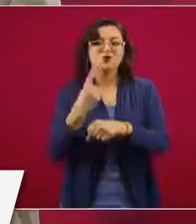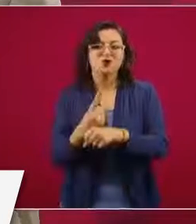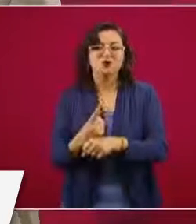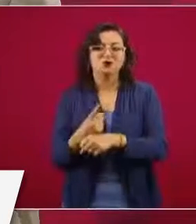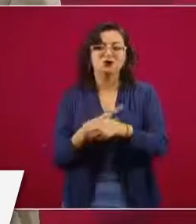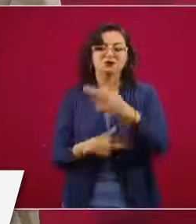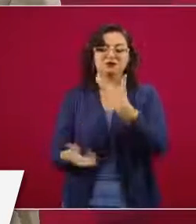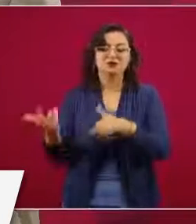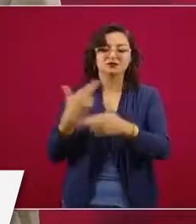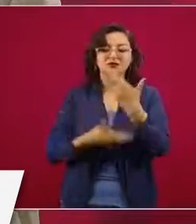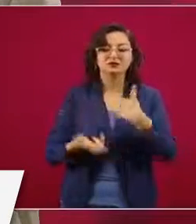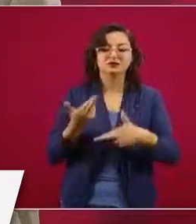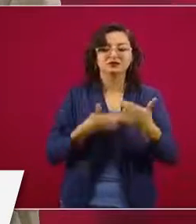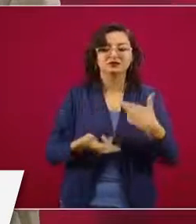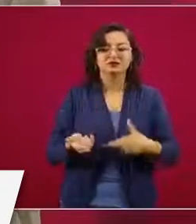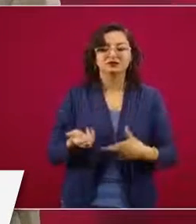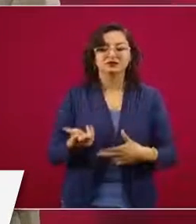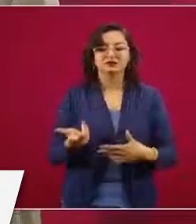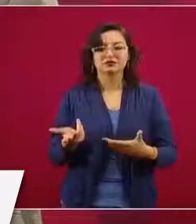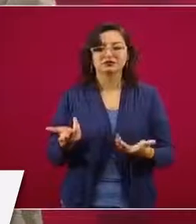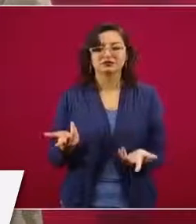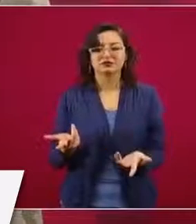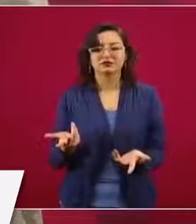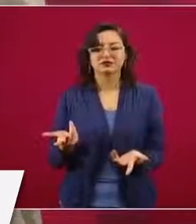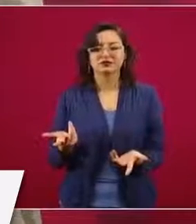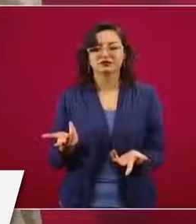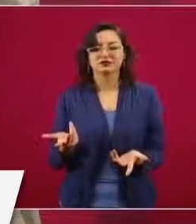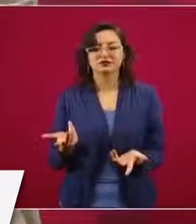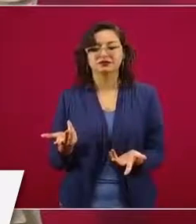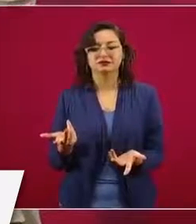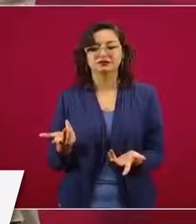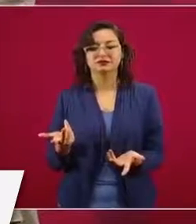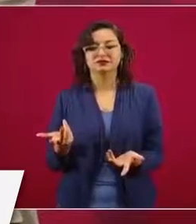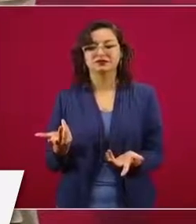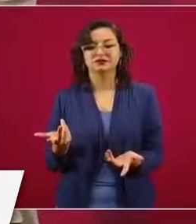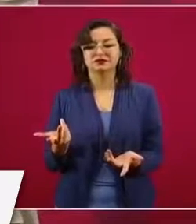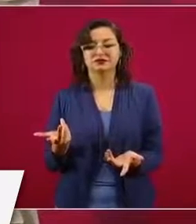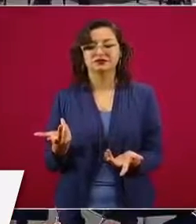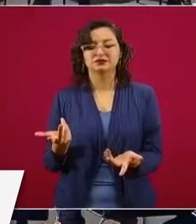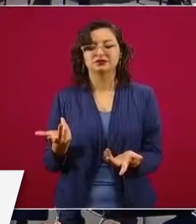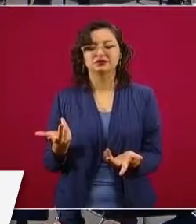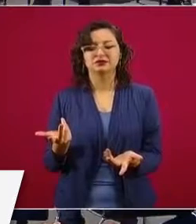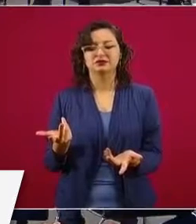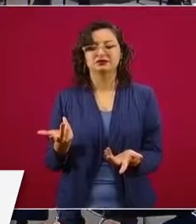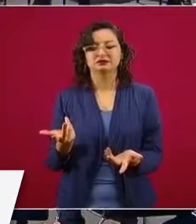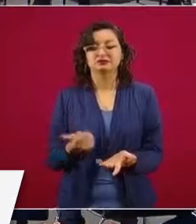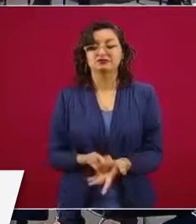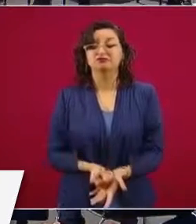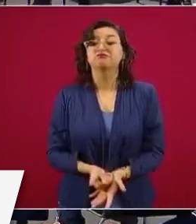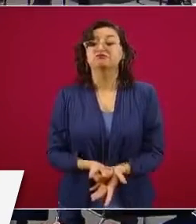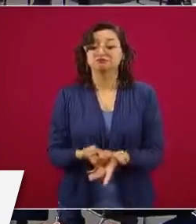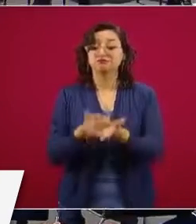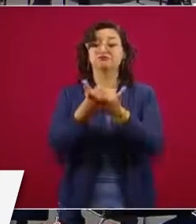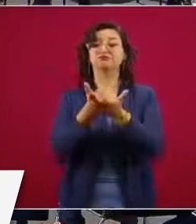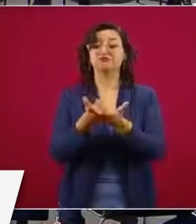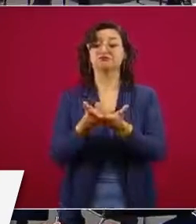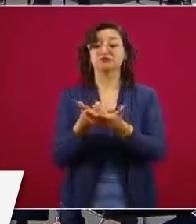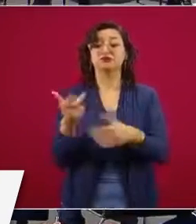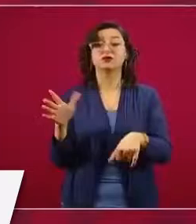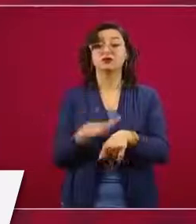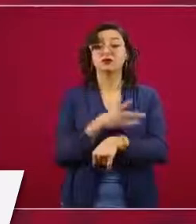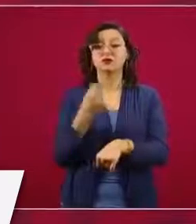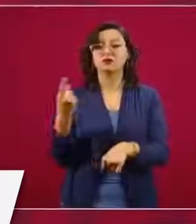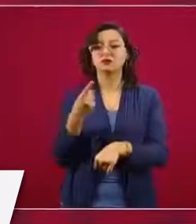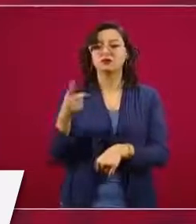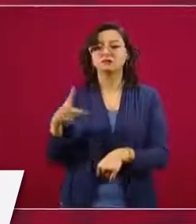Y esto ayudó, porque